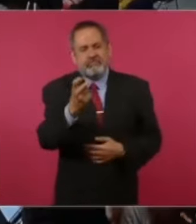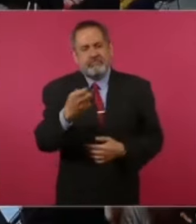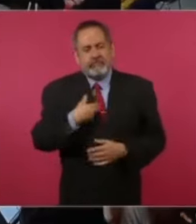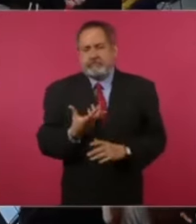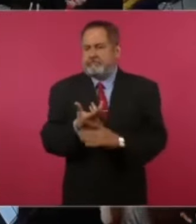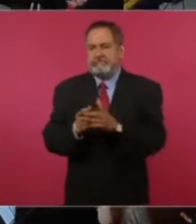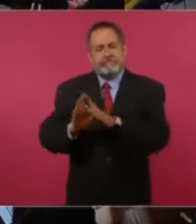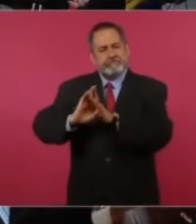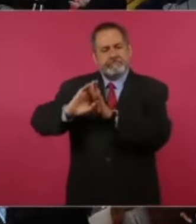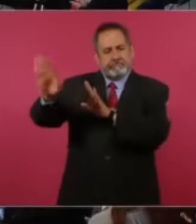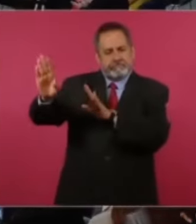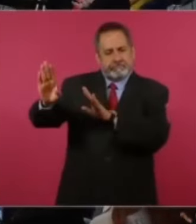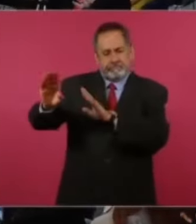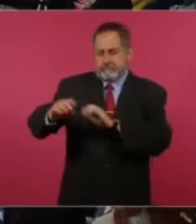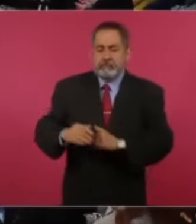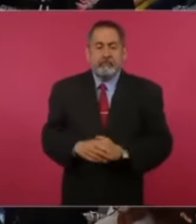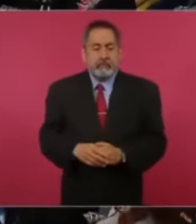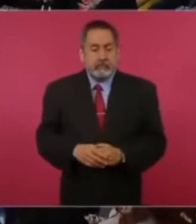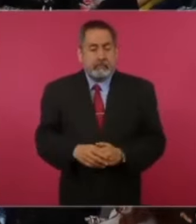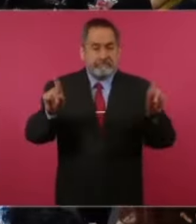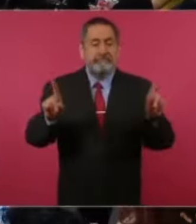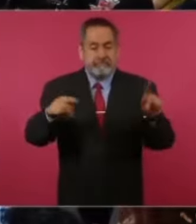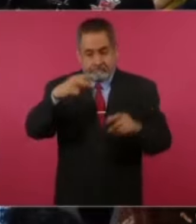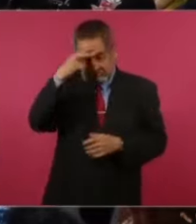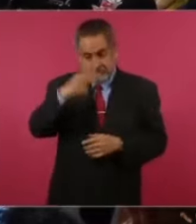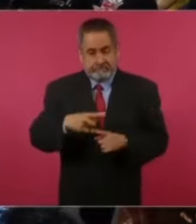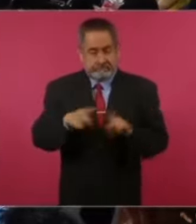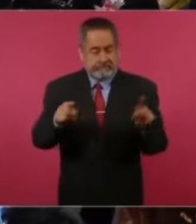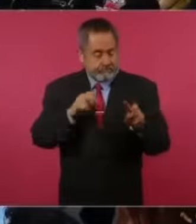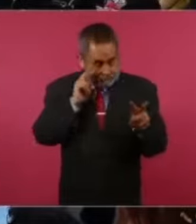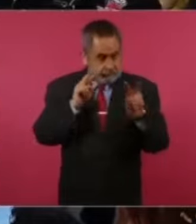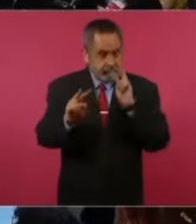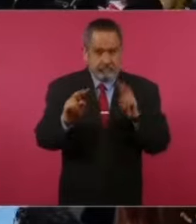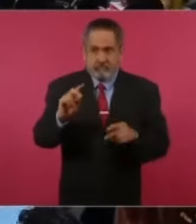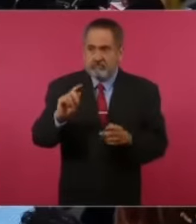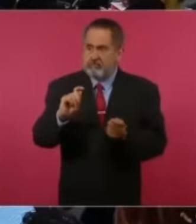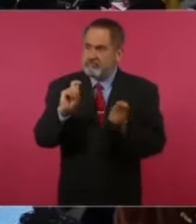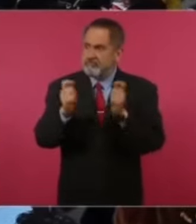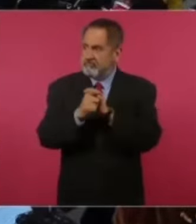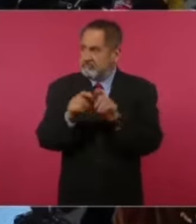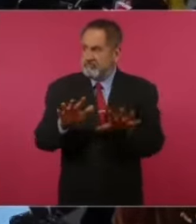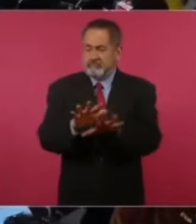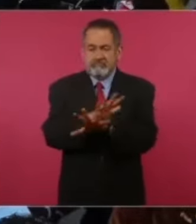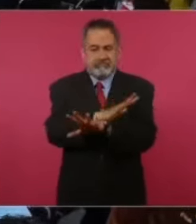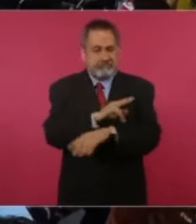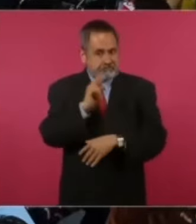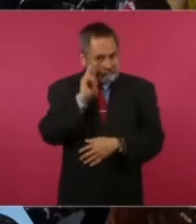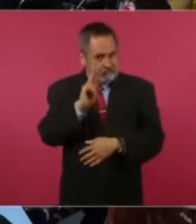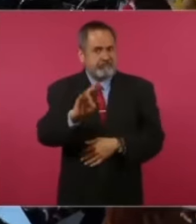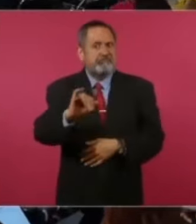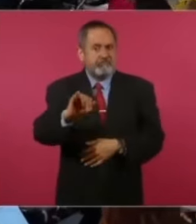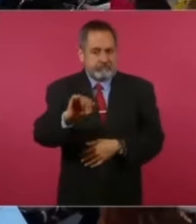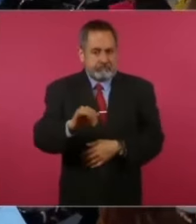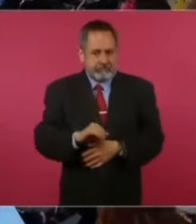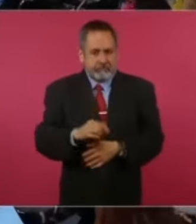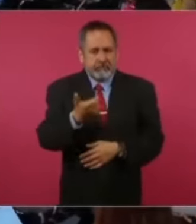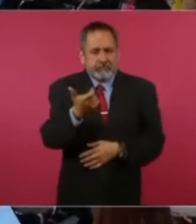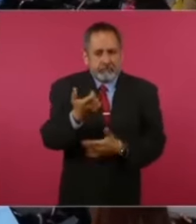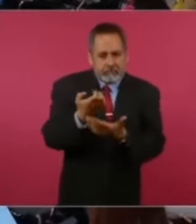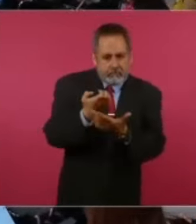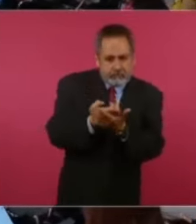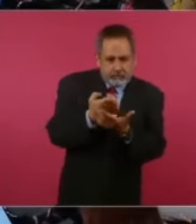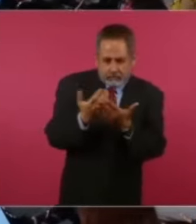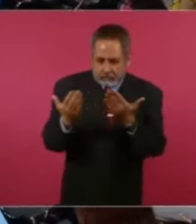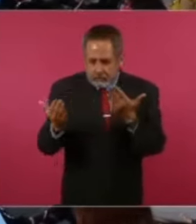nación. Hoy, pues se vive otro México, se ve la transformación, inclusive si comparamos las economías entre